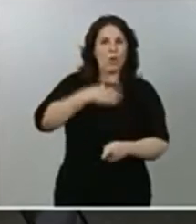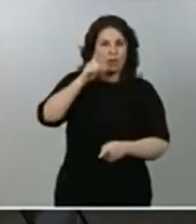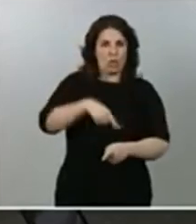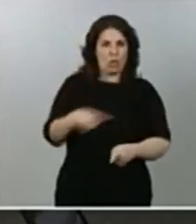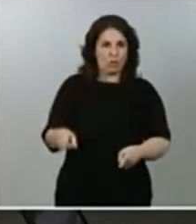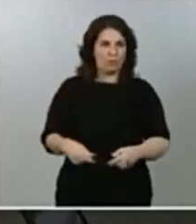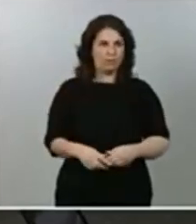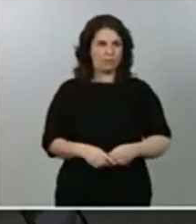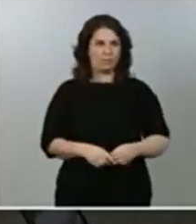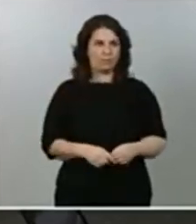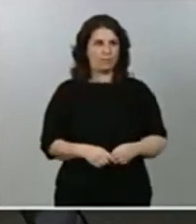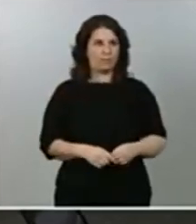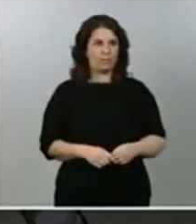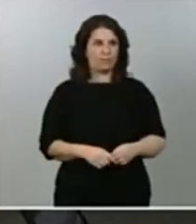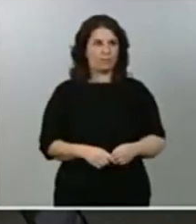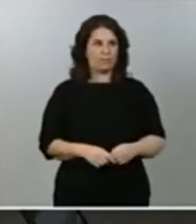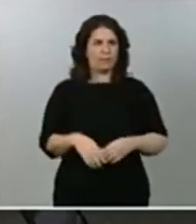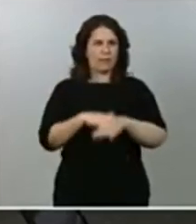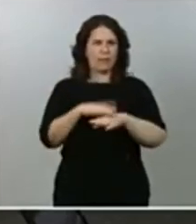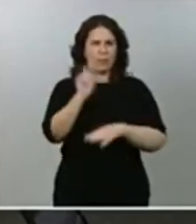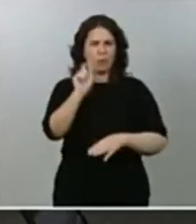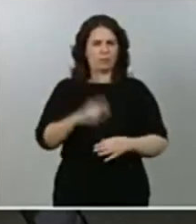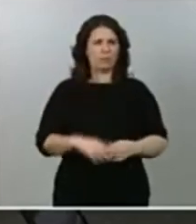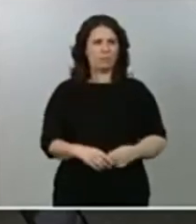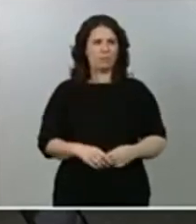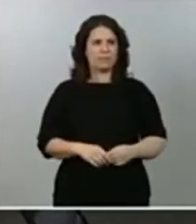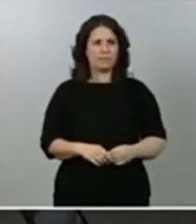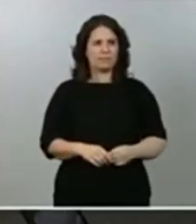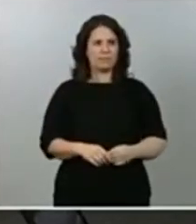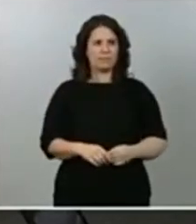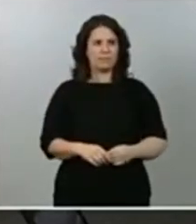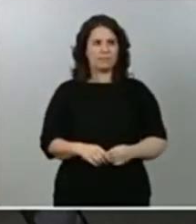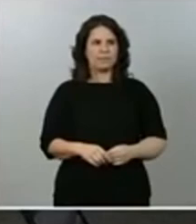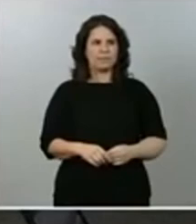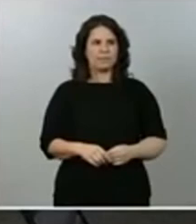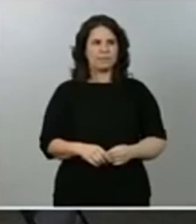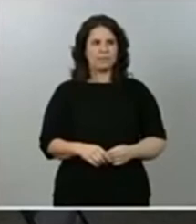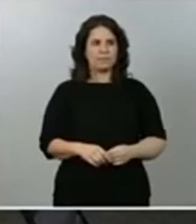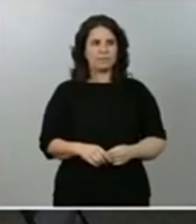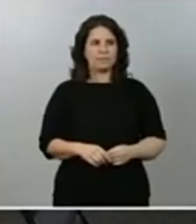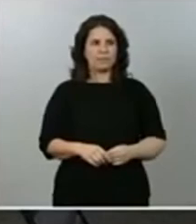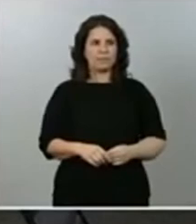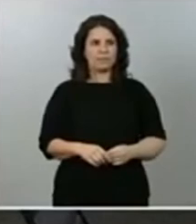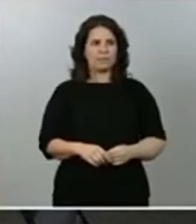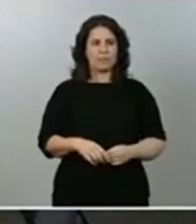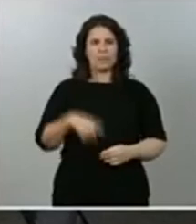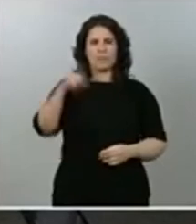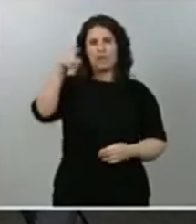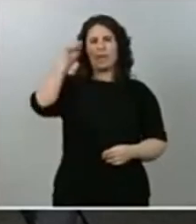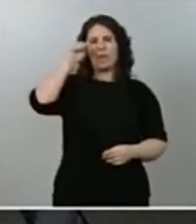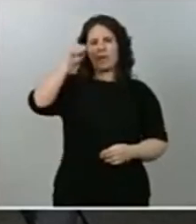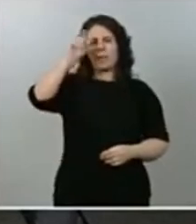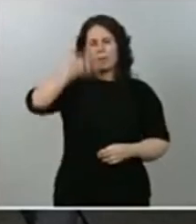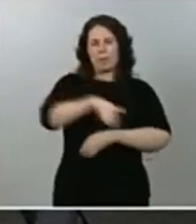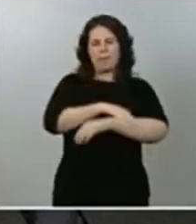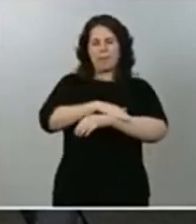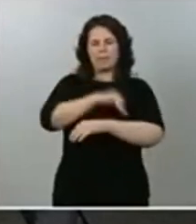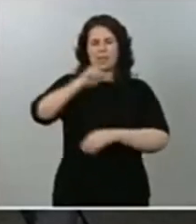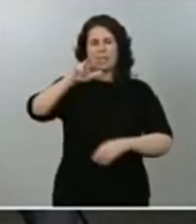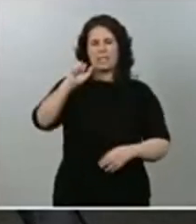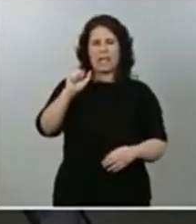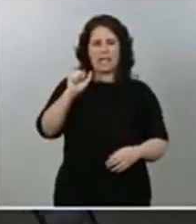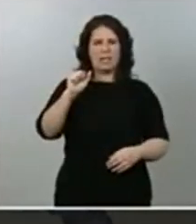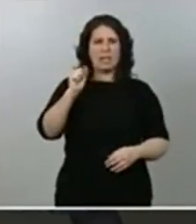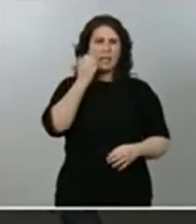ministro Illa si nos puede dejar claro cuál es la posición del gobierno en